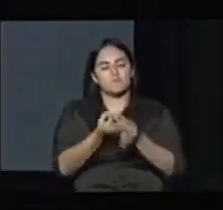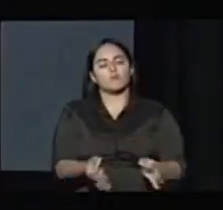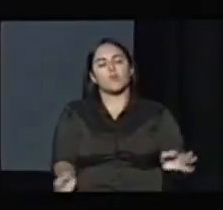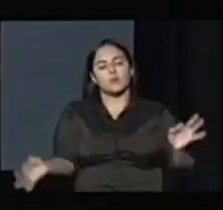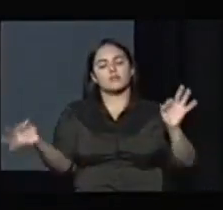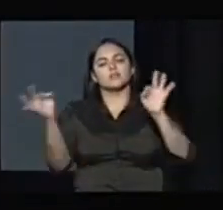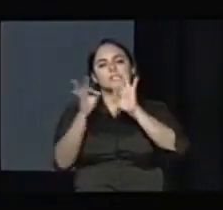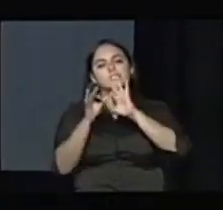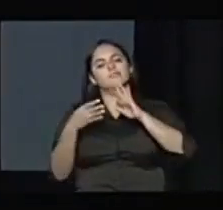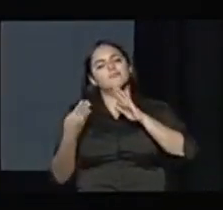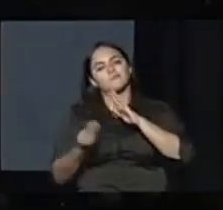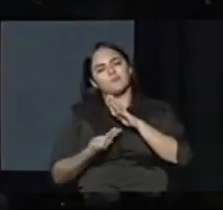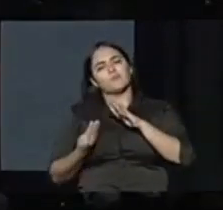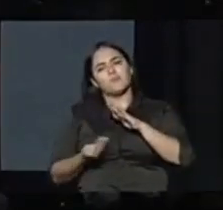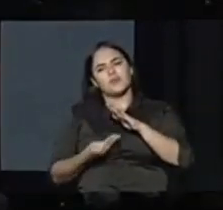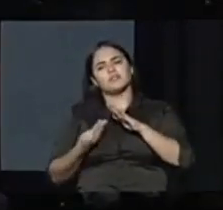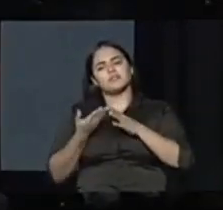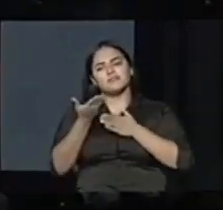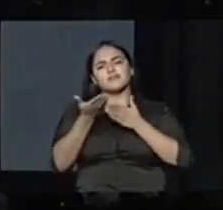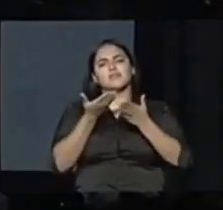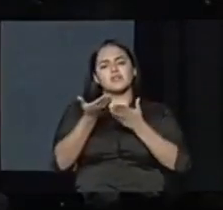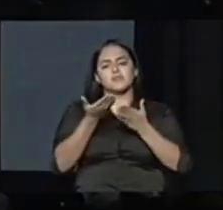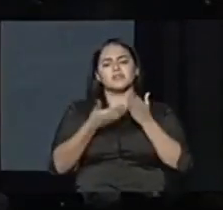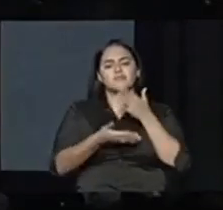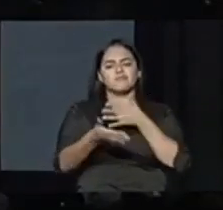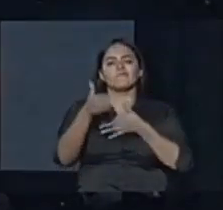básicas y servicios esenciales